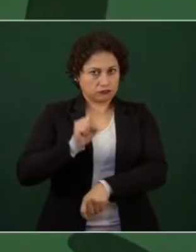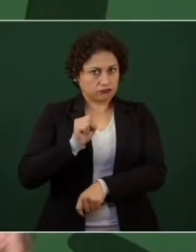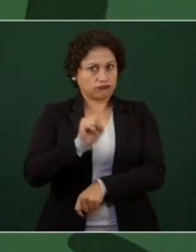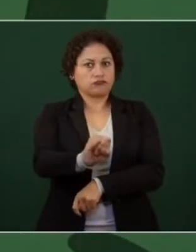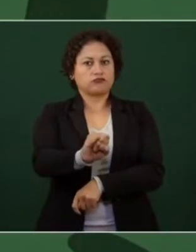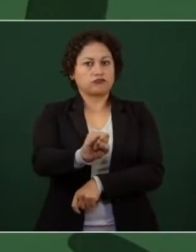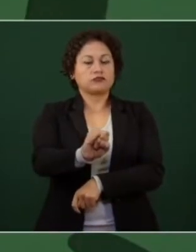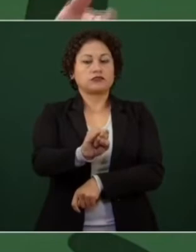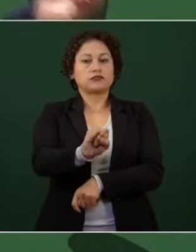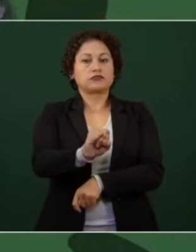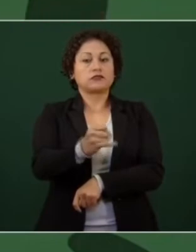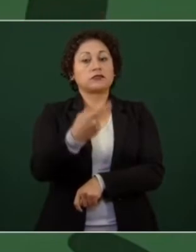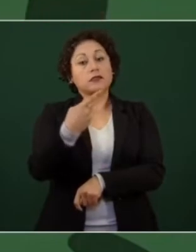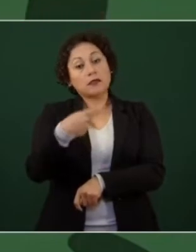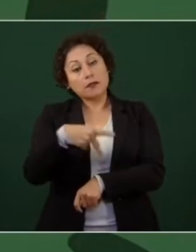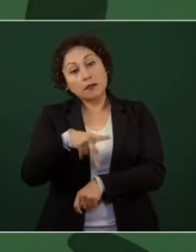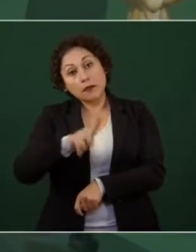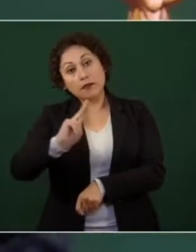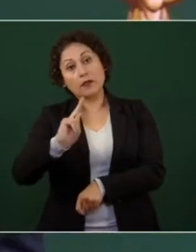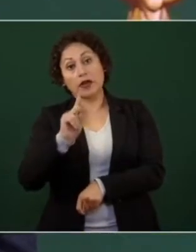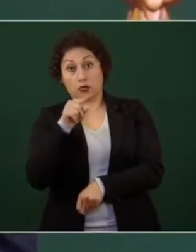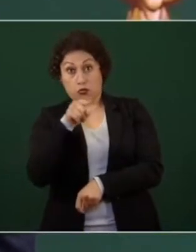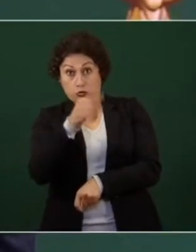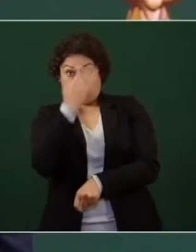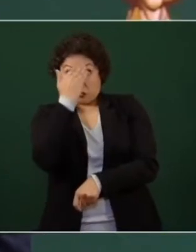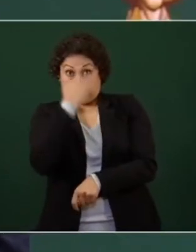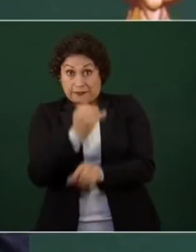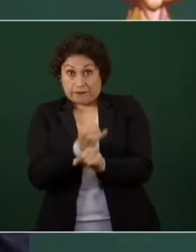si nos informas